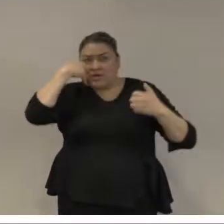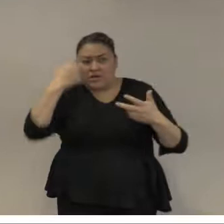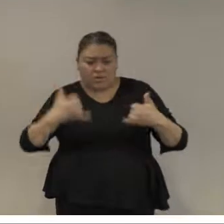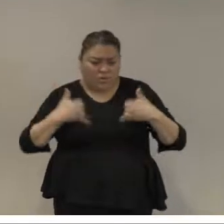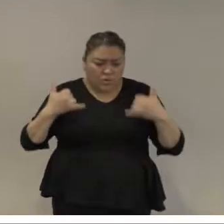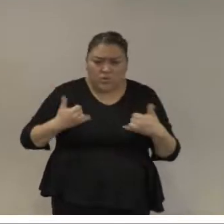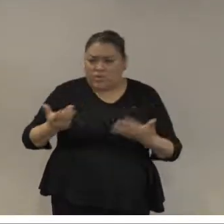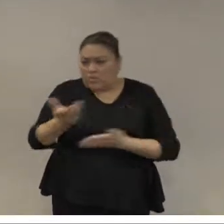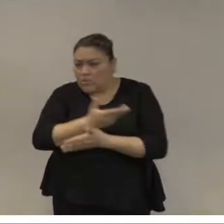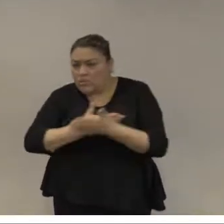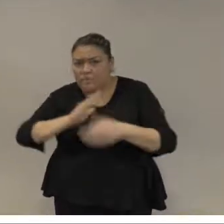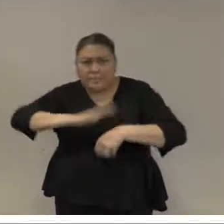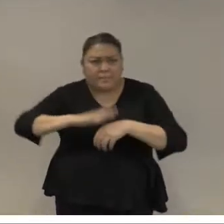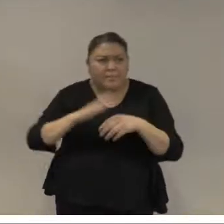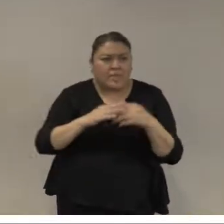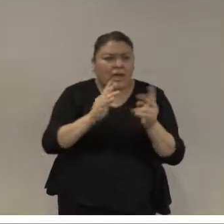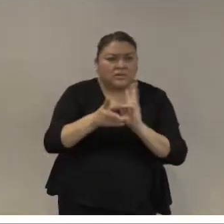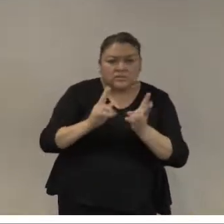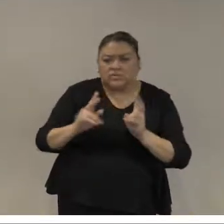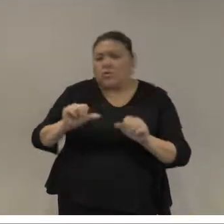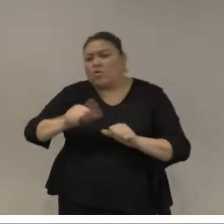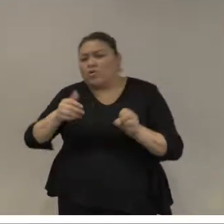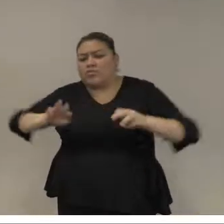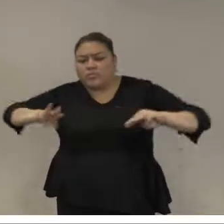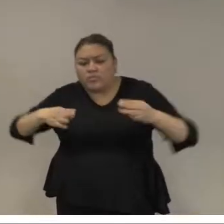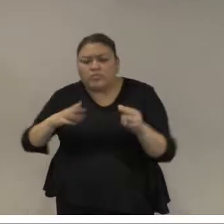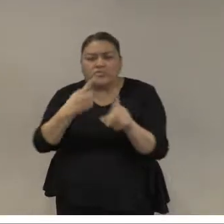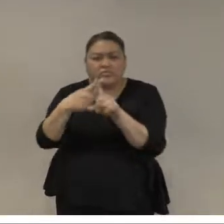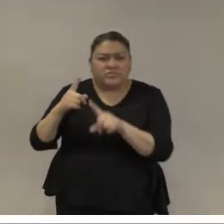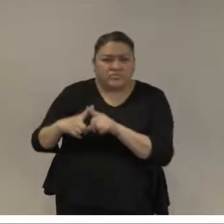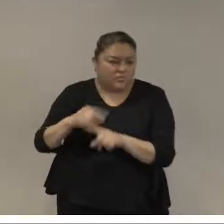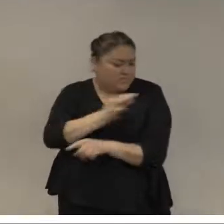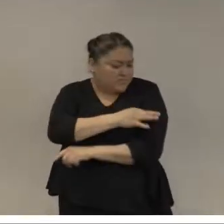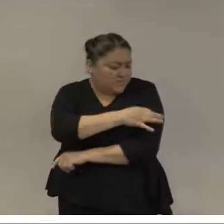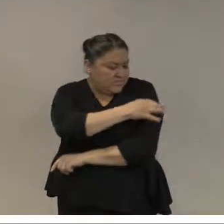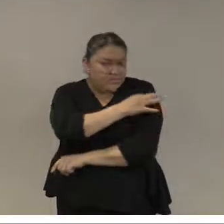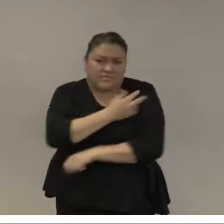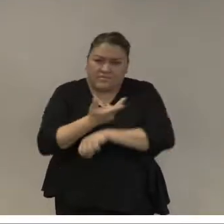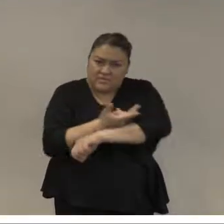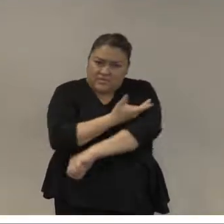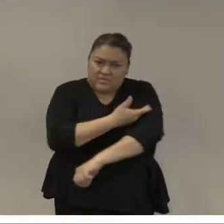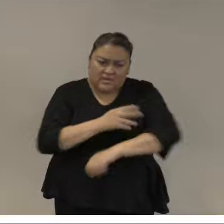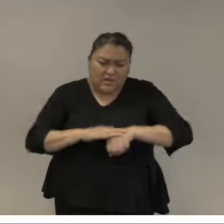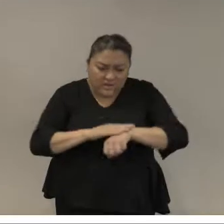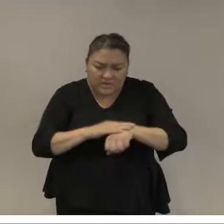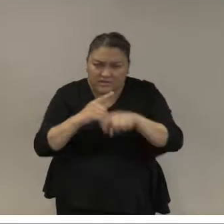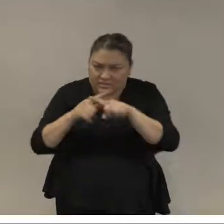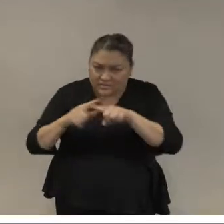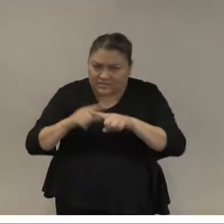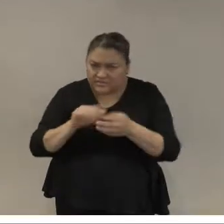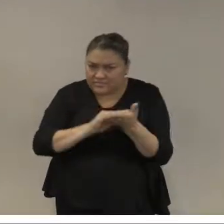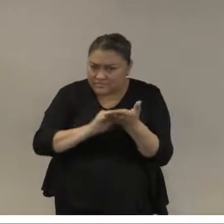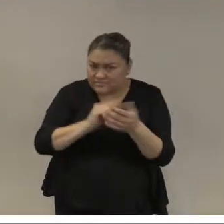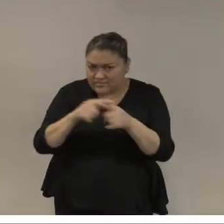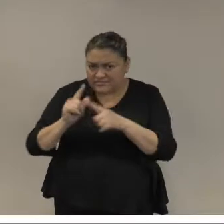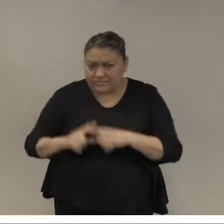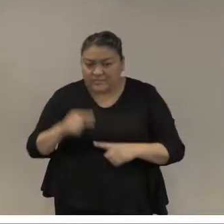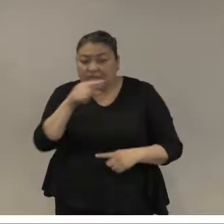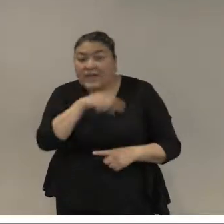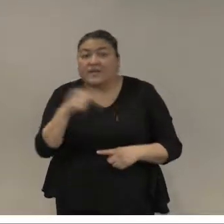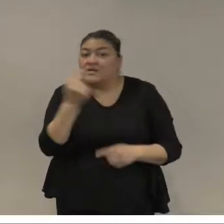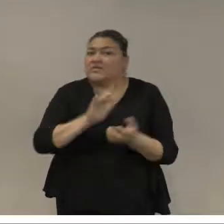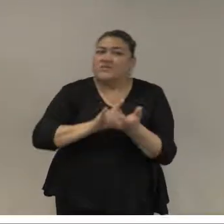juventud de programas de música y deporte a borrar tatuajes todo eso es importante y todo eso necesita más